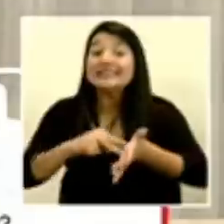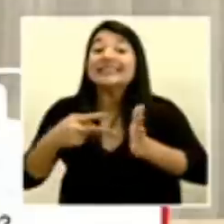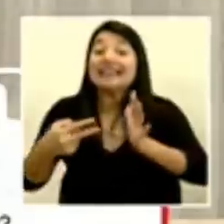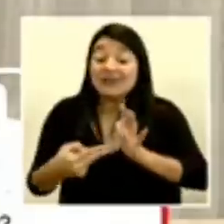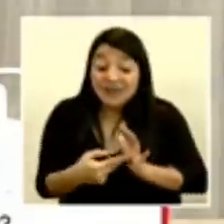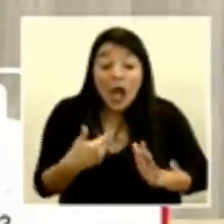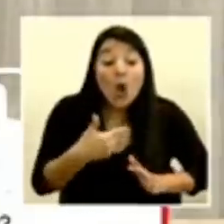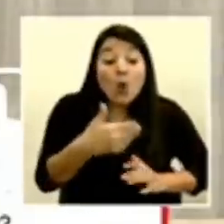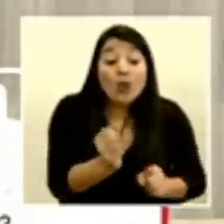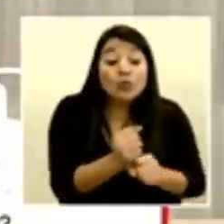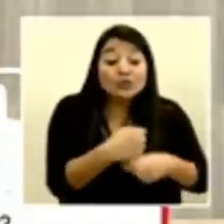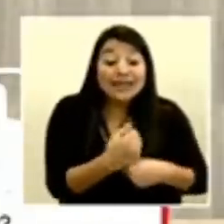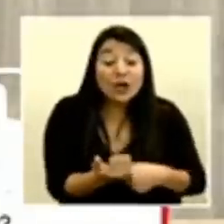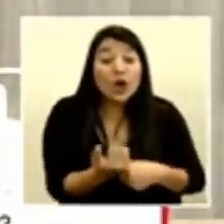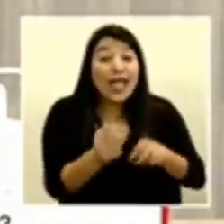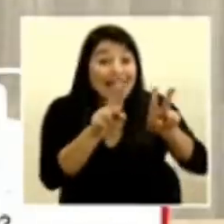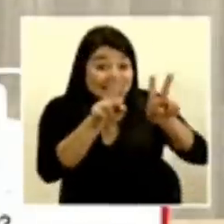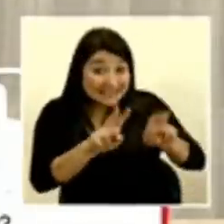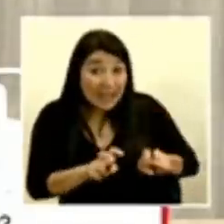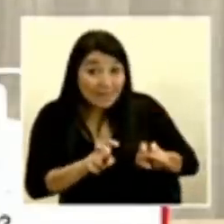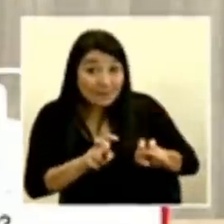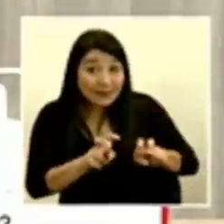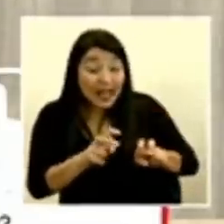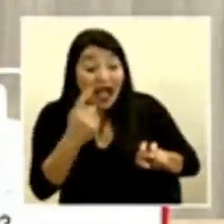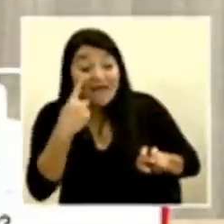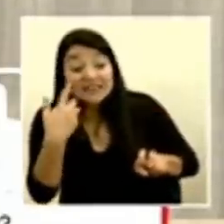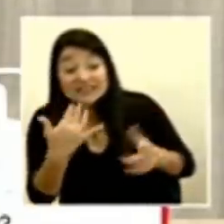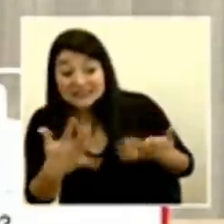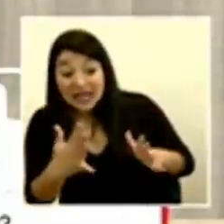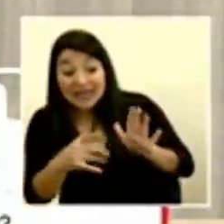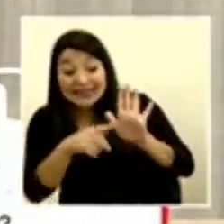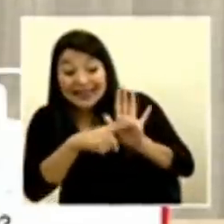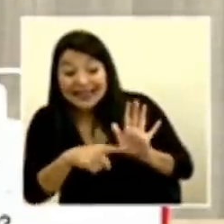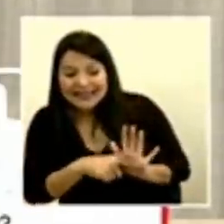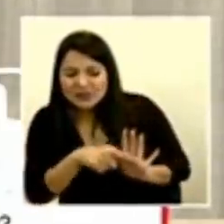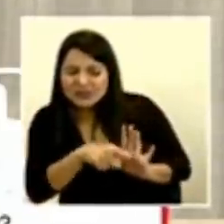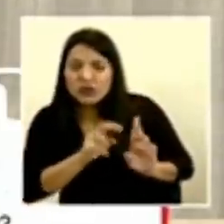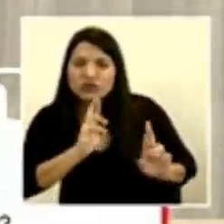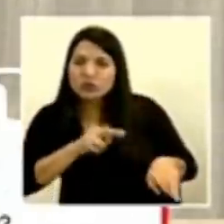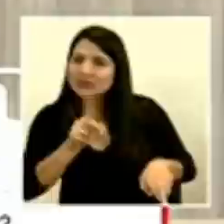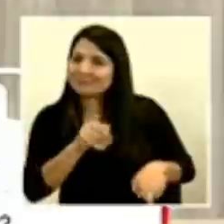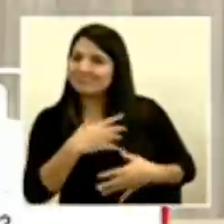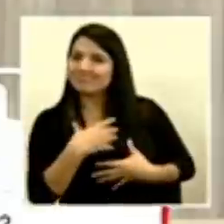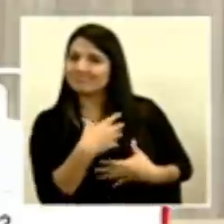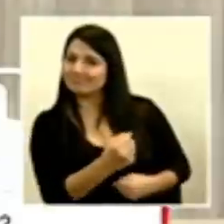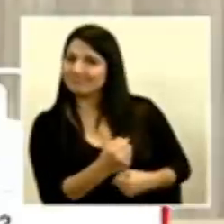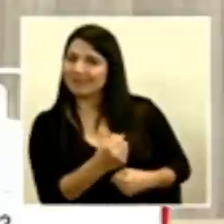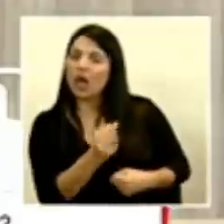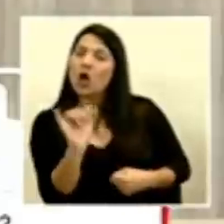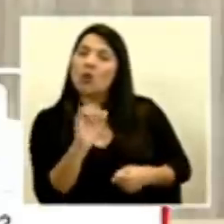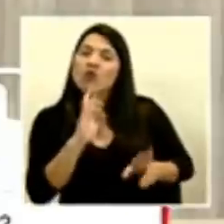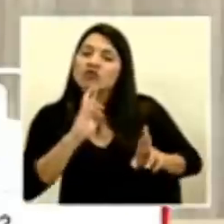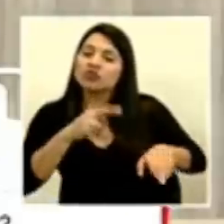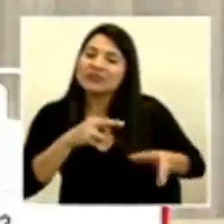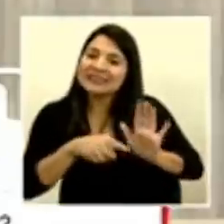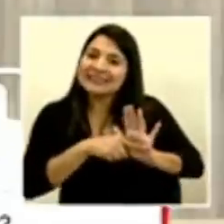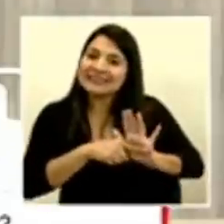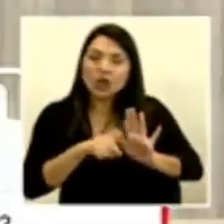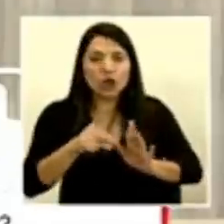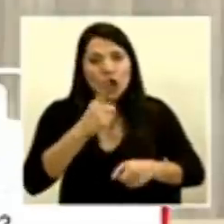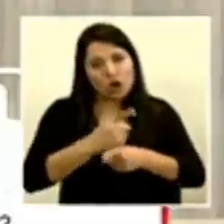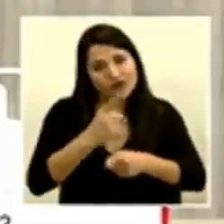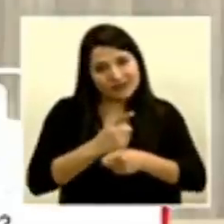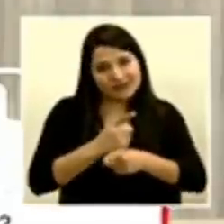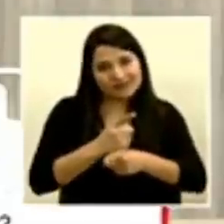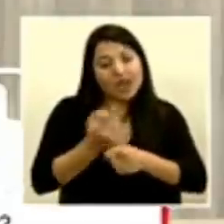un reporte no confiable del todo y que ha llevado justamente que más bien hay personas que tienen